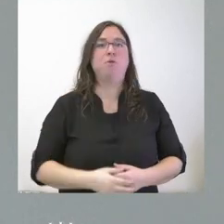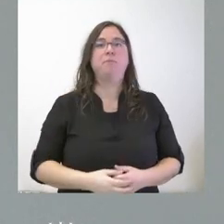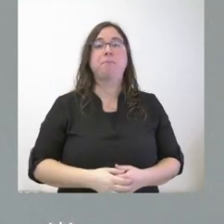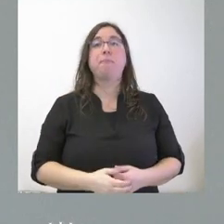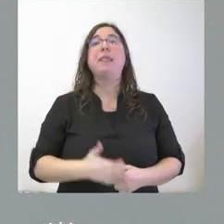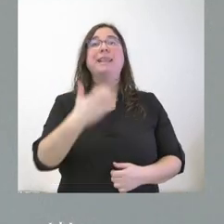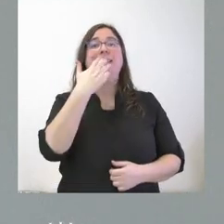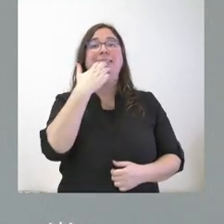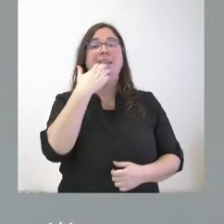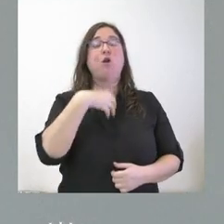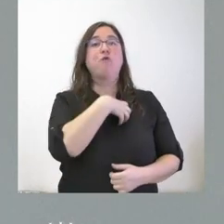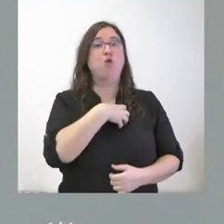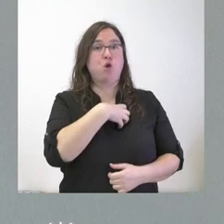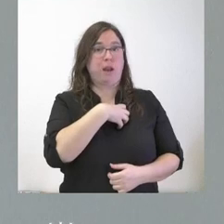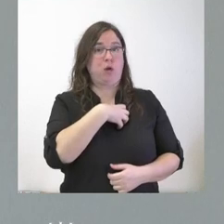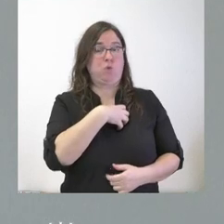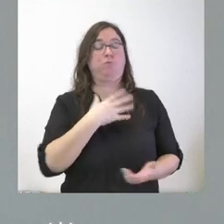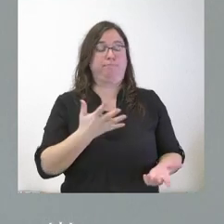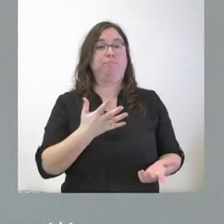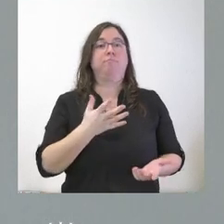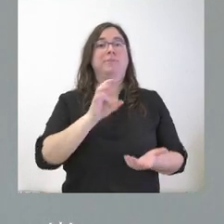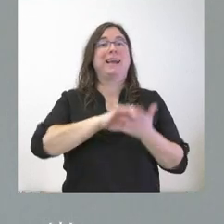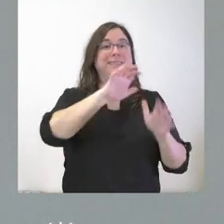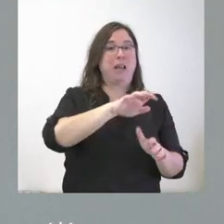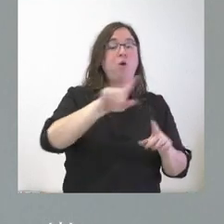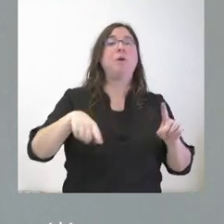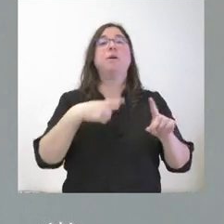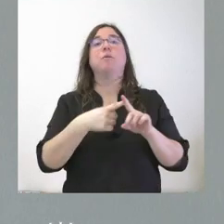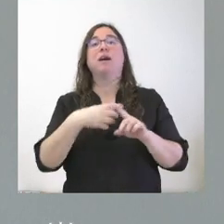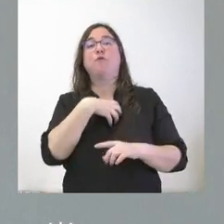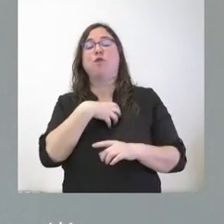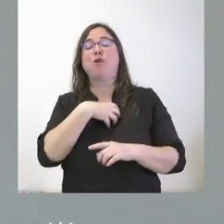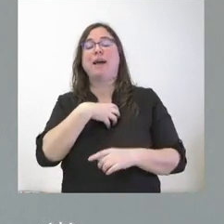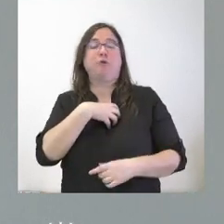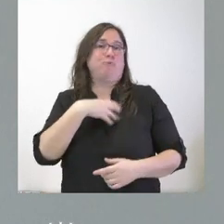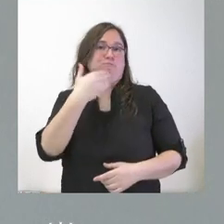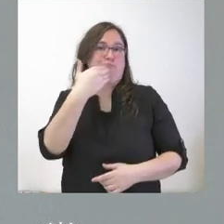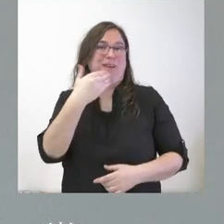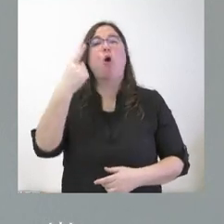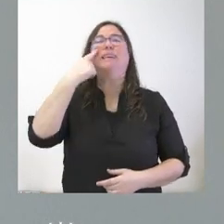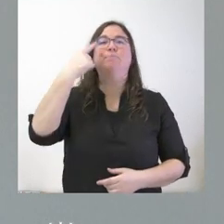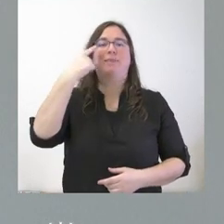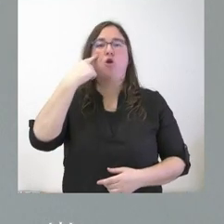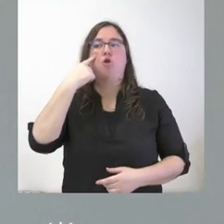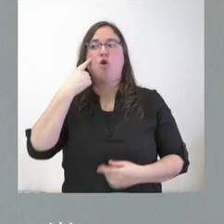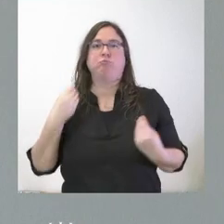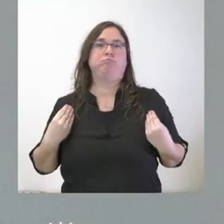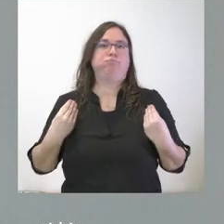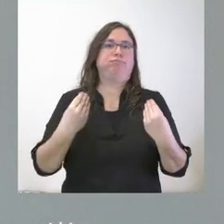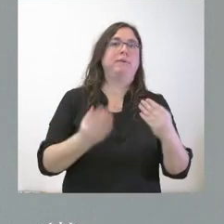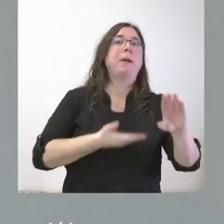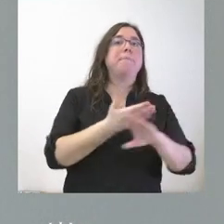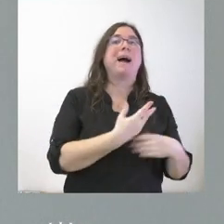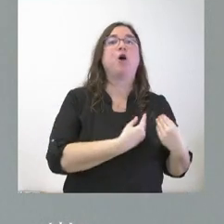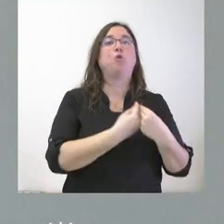Si un funcionario de la Junta y un funcionario del Estado, para una labor inspectora que puedan compartir, van